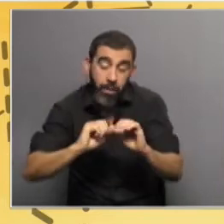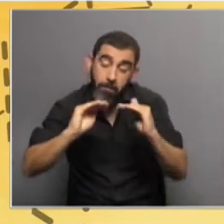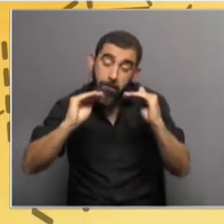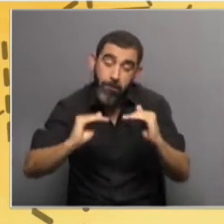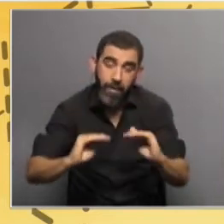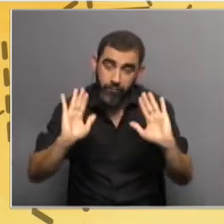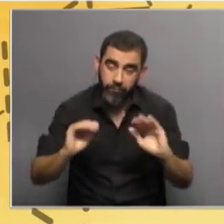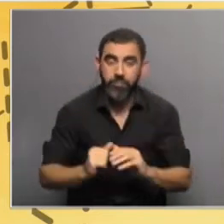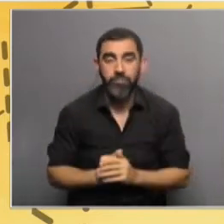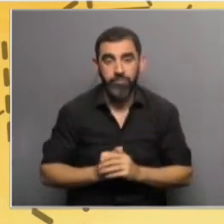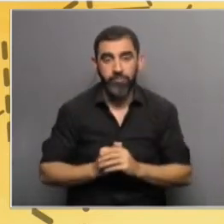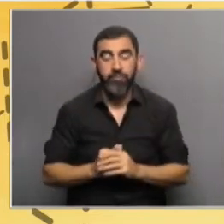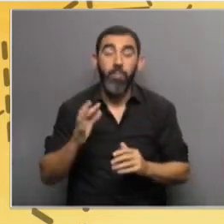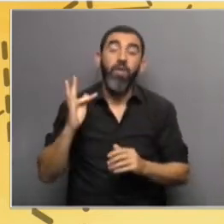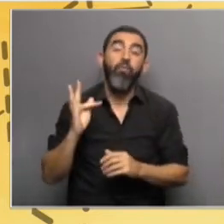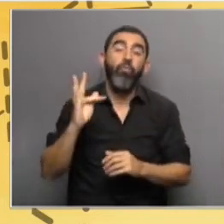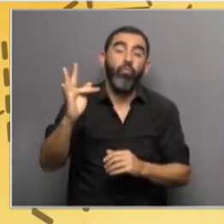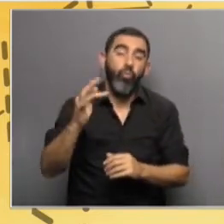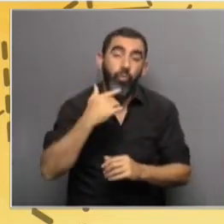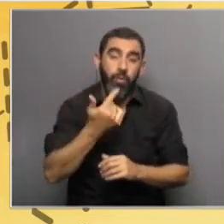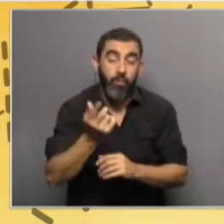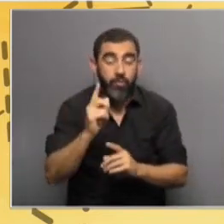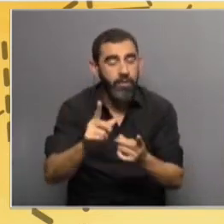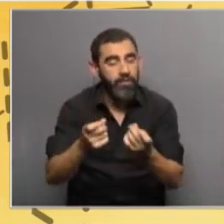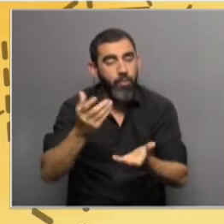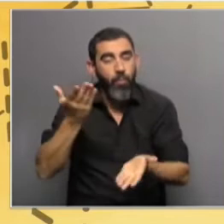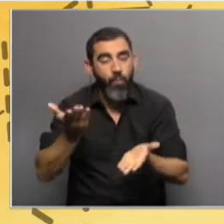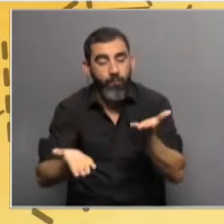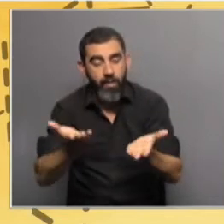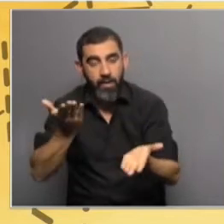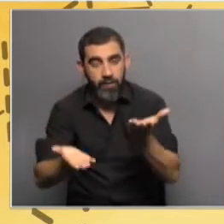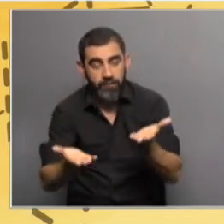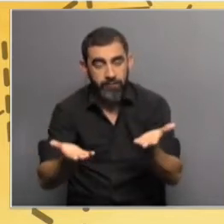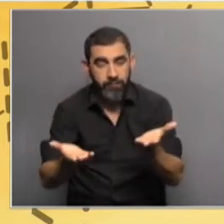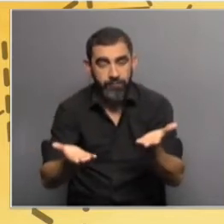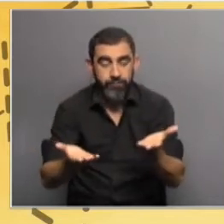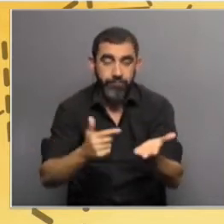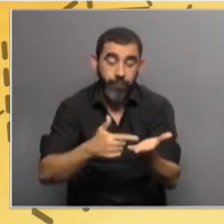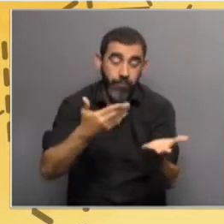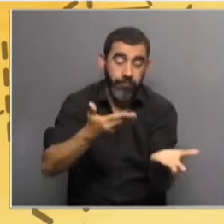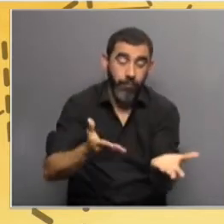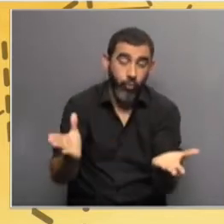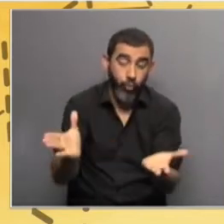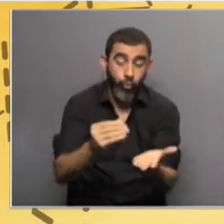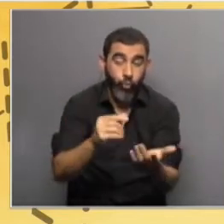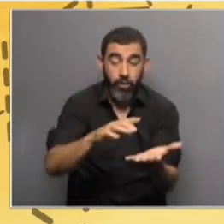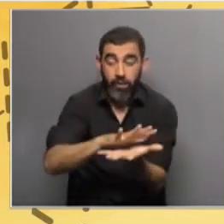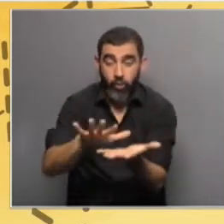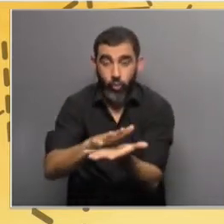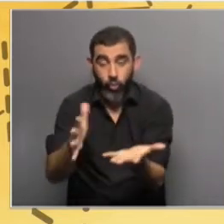importantes en el largo plazo. Entonces, necesitamos un balance entre todas esas